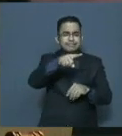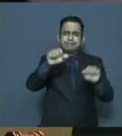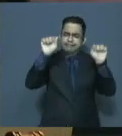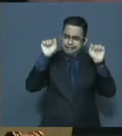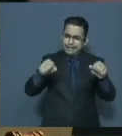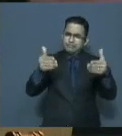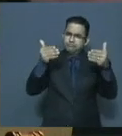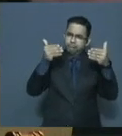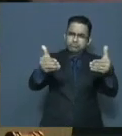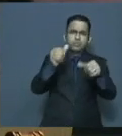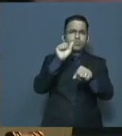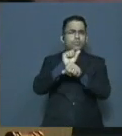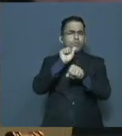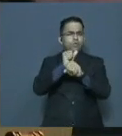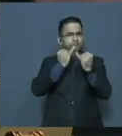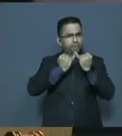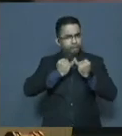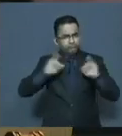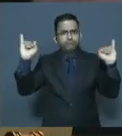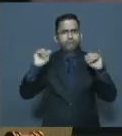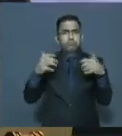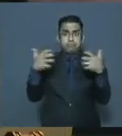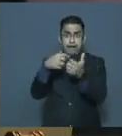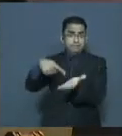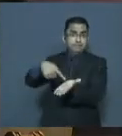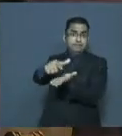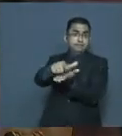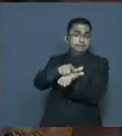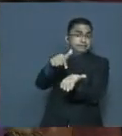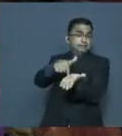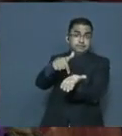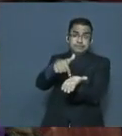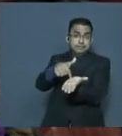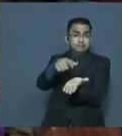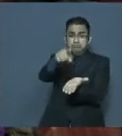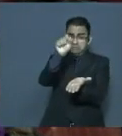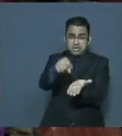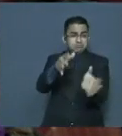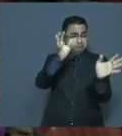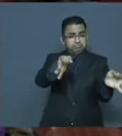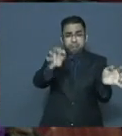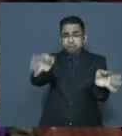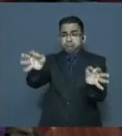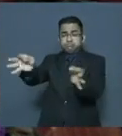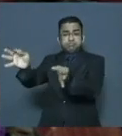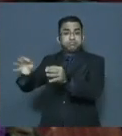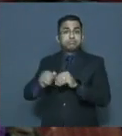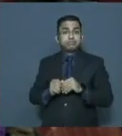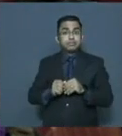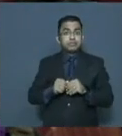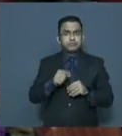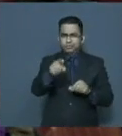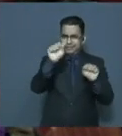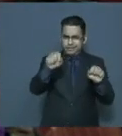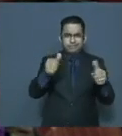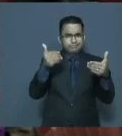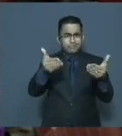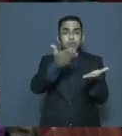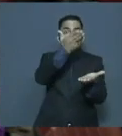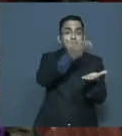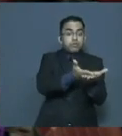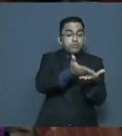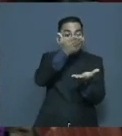con plena independencia, como es su mandato constitucional. Y por otro, que se conduzcan con total probidad,